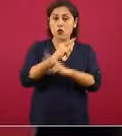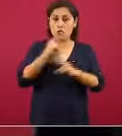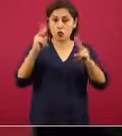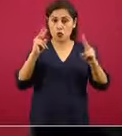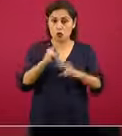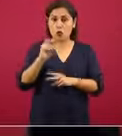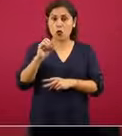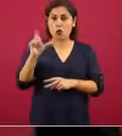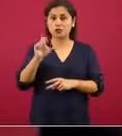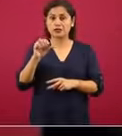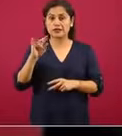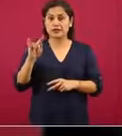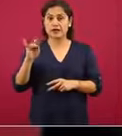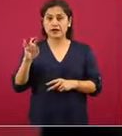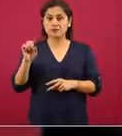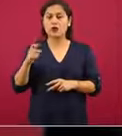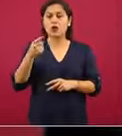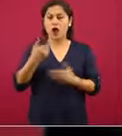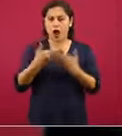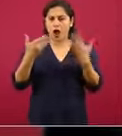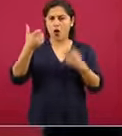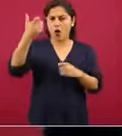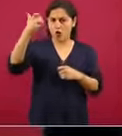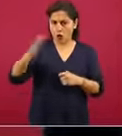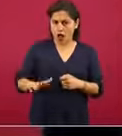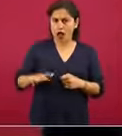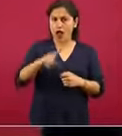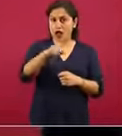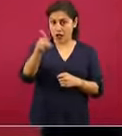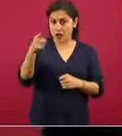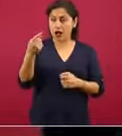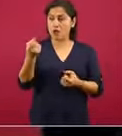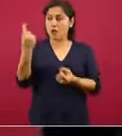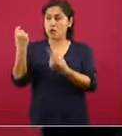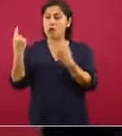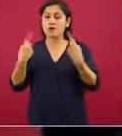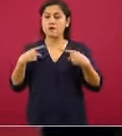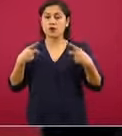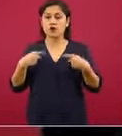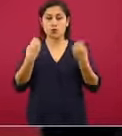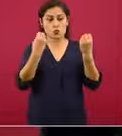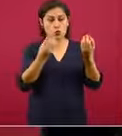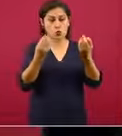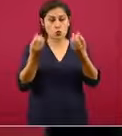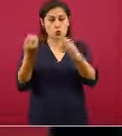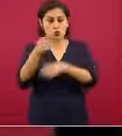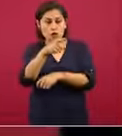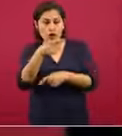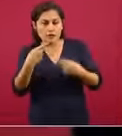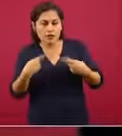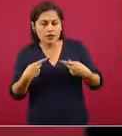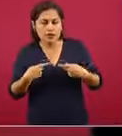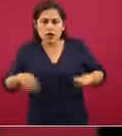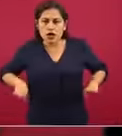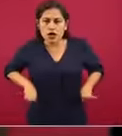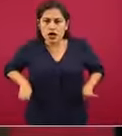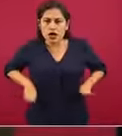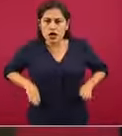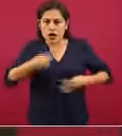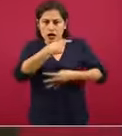a eso, también muchas de las brigadas en muchas entidades están repartiendo oxímetros en personas de alto riesgo, o hay que ver la